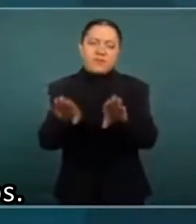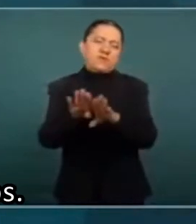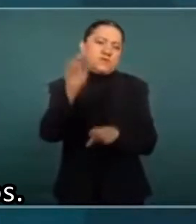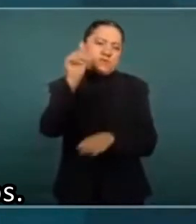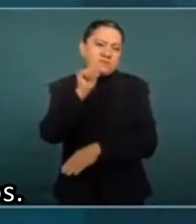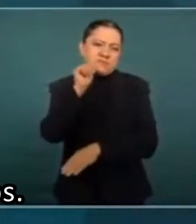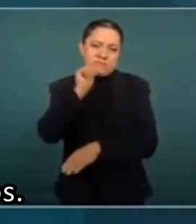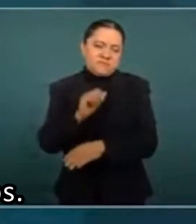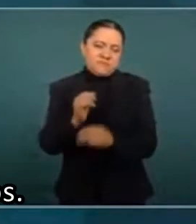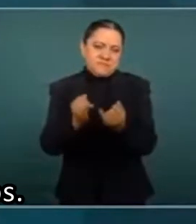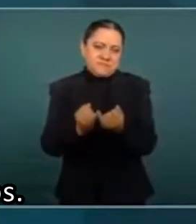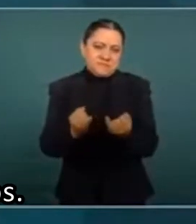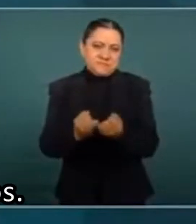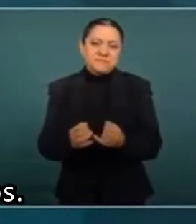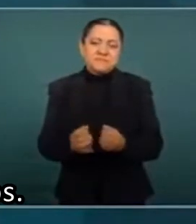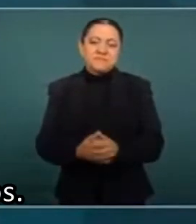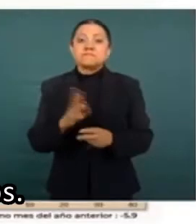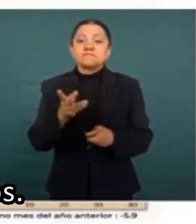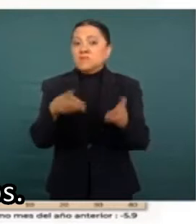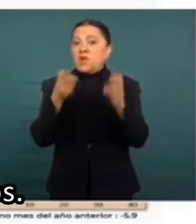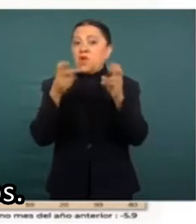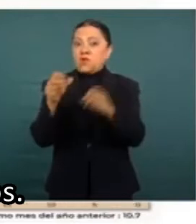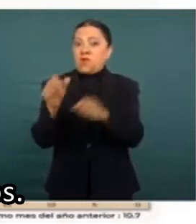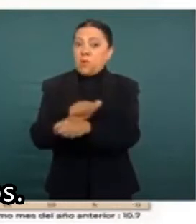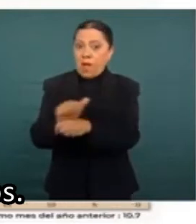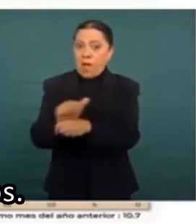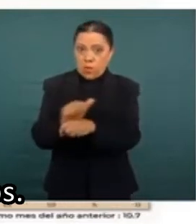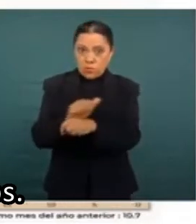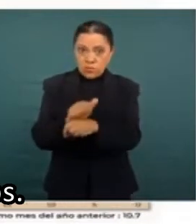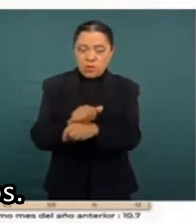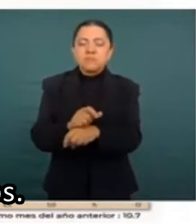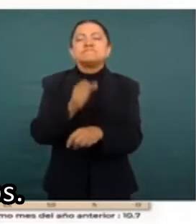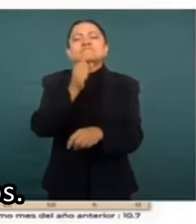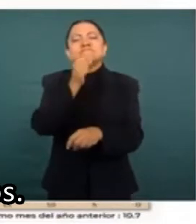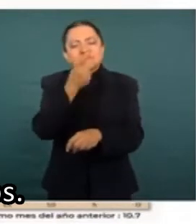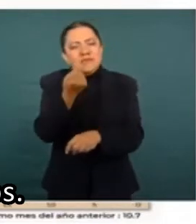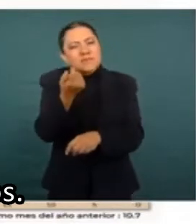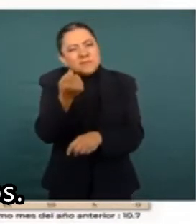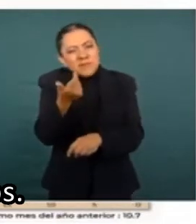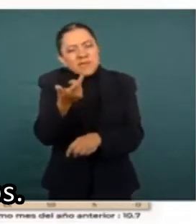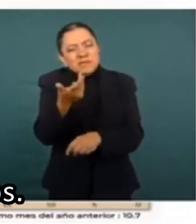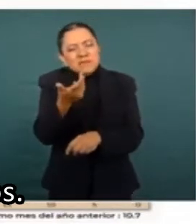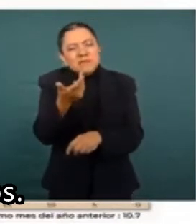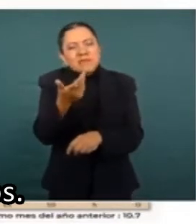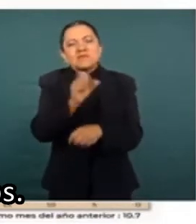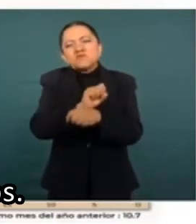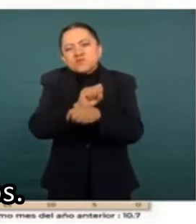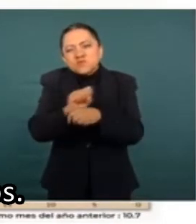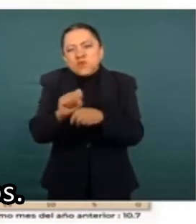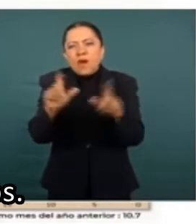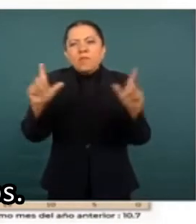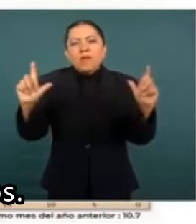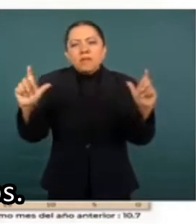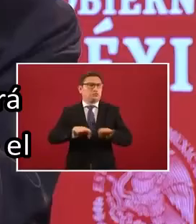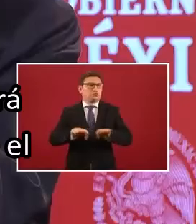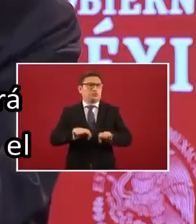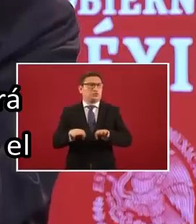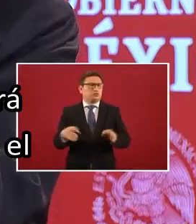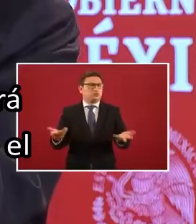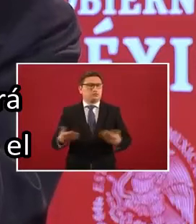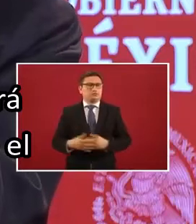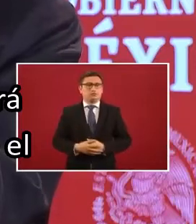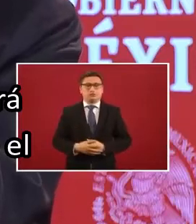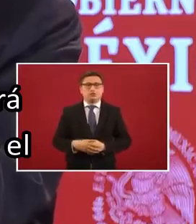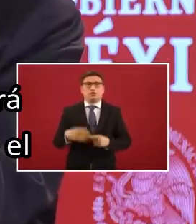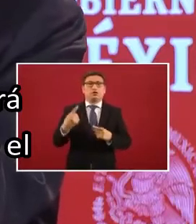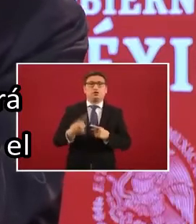hallaron irregularidades en la investigación que se hizo sobre funcionarios del gobierno de Morelos. Por otra parte, aseguró que si corresponde